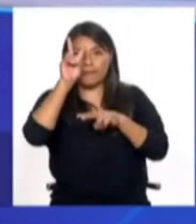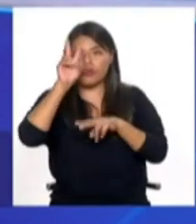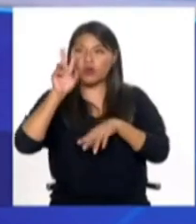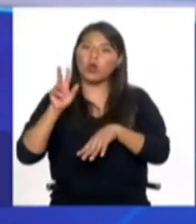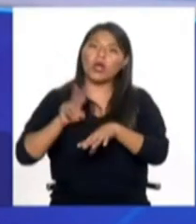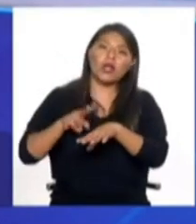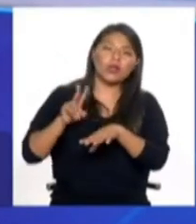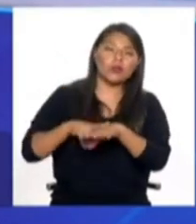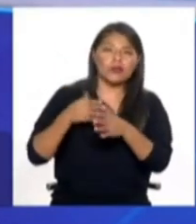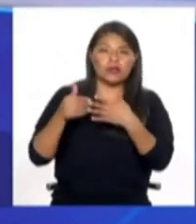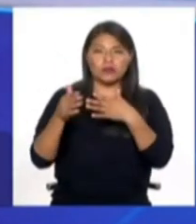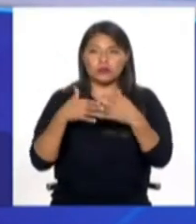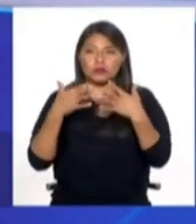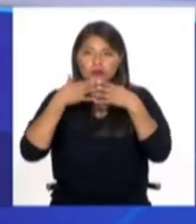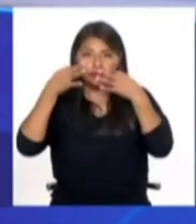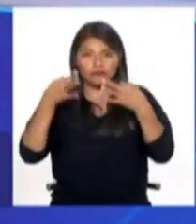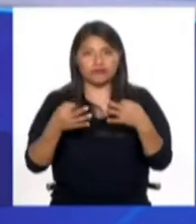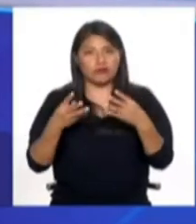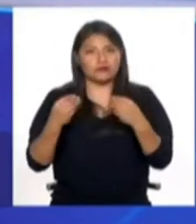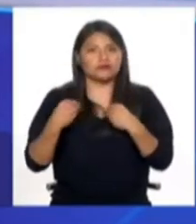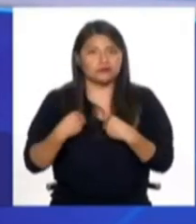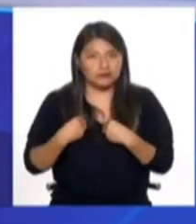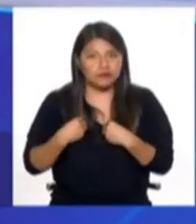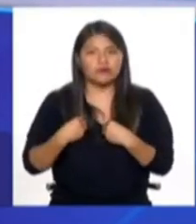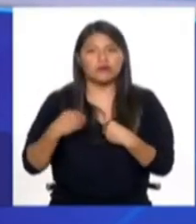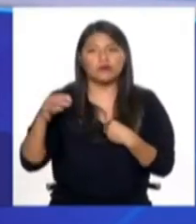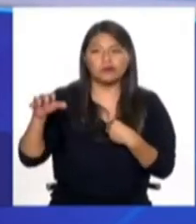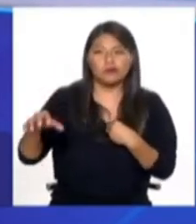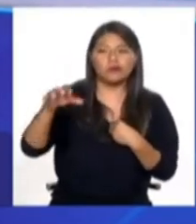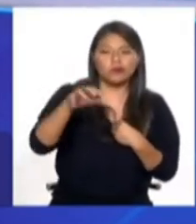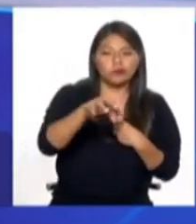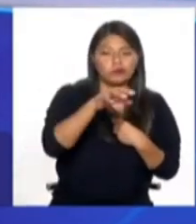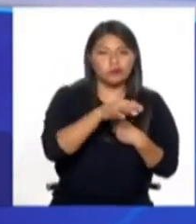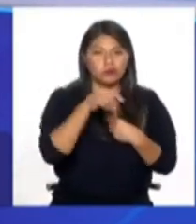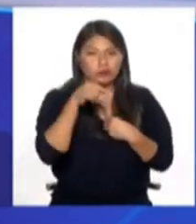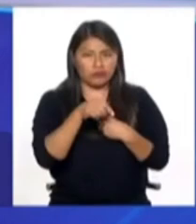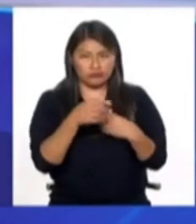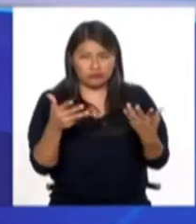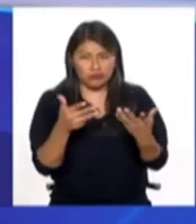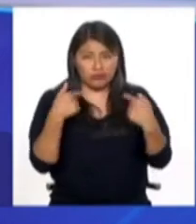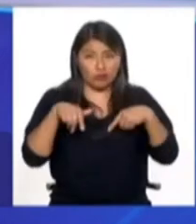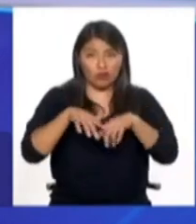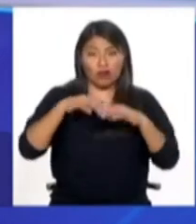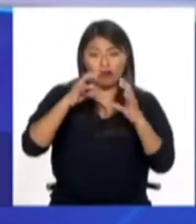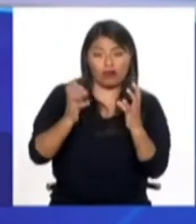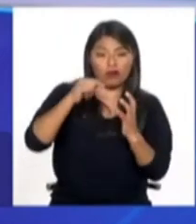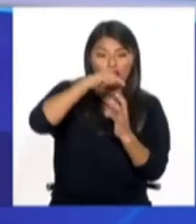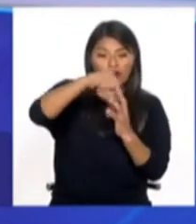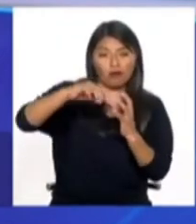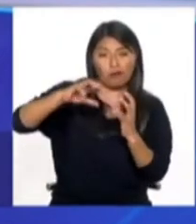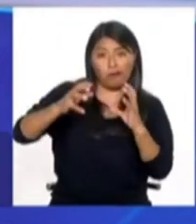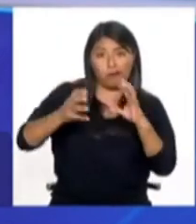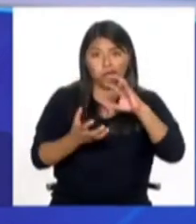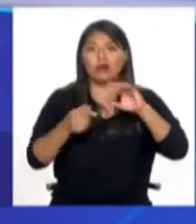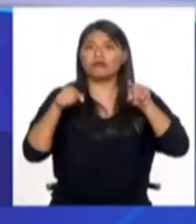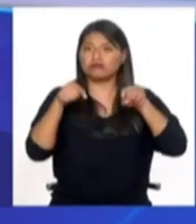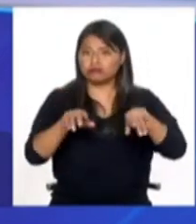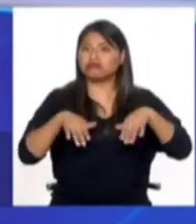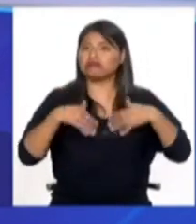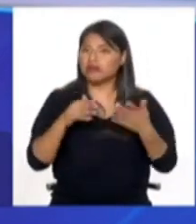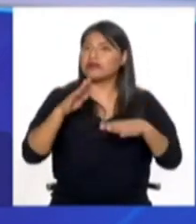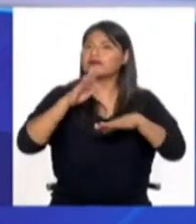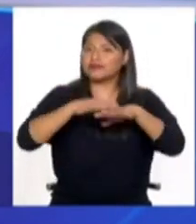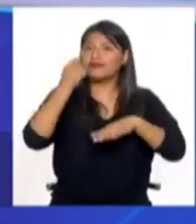antirracista de manera real desde las instituciones, no quiere decir que el mundo no esté cambiando felizmente